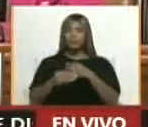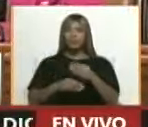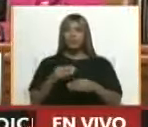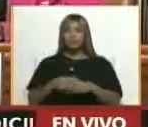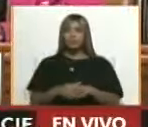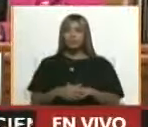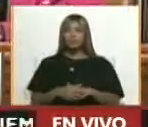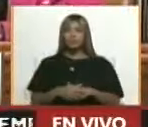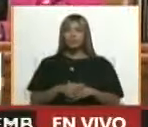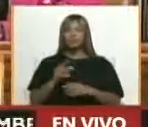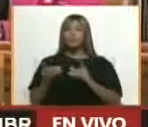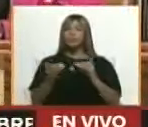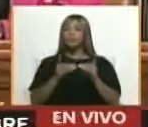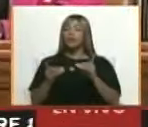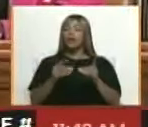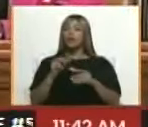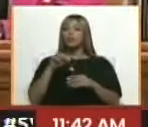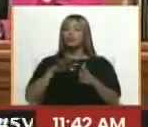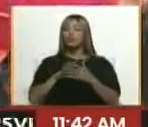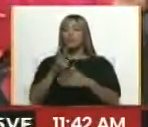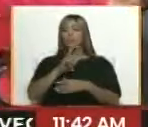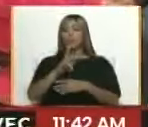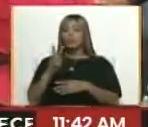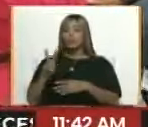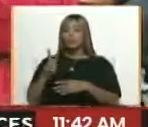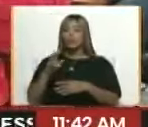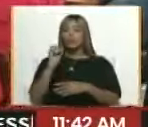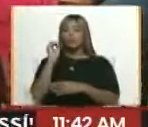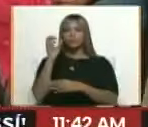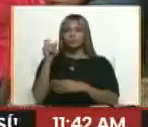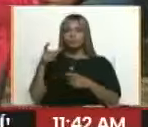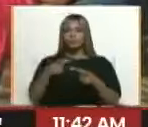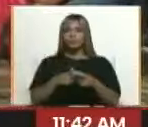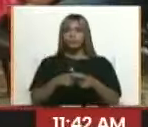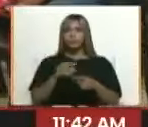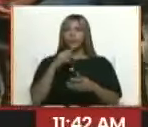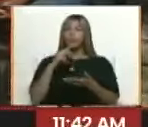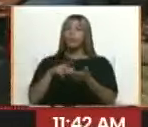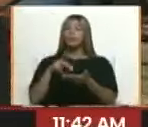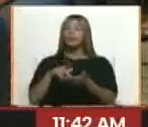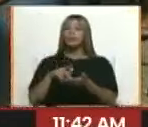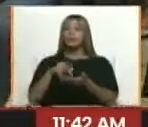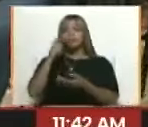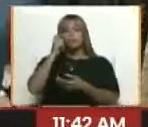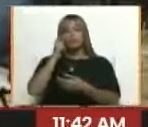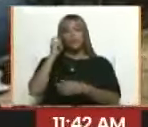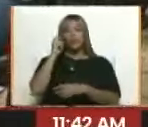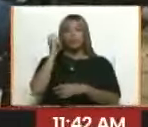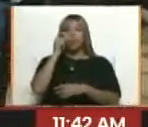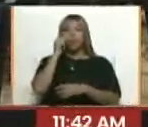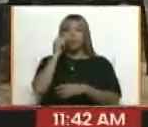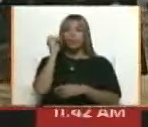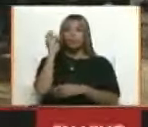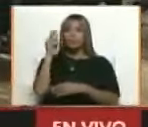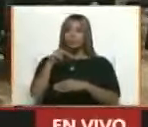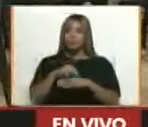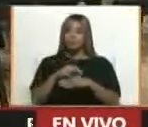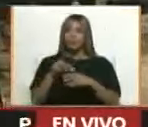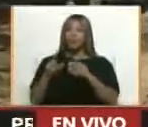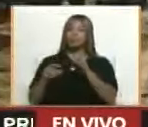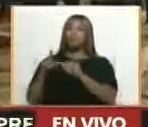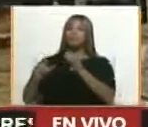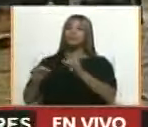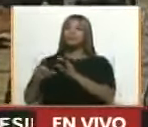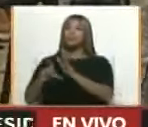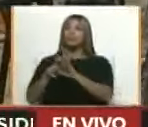una reunión de diálogo, de las juventudes parlamentarias, de la República Bolivariana de Venezuela, donde participan diputadas y diputados, a la Asamblea Nacional, legisladores, de los 23